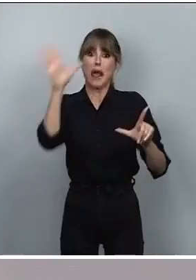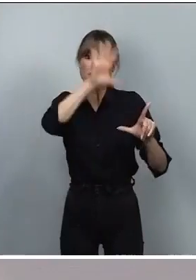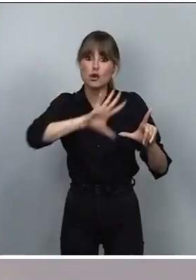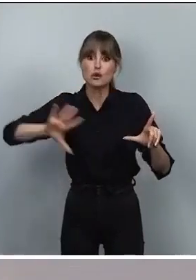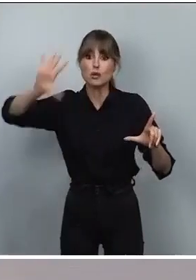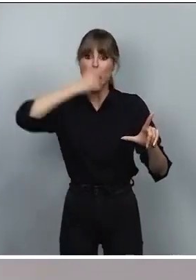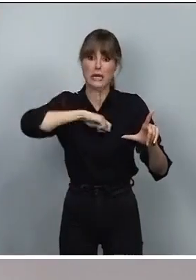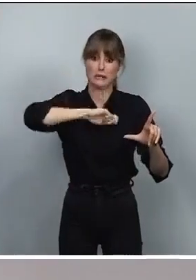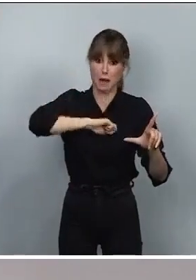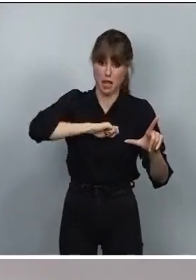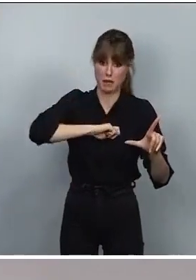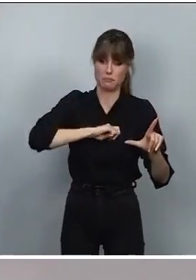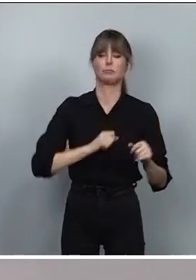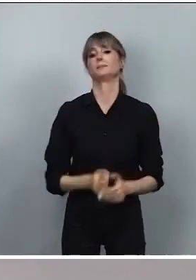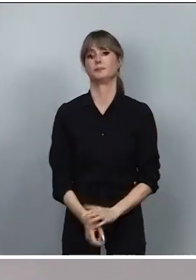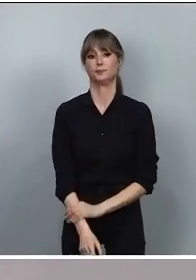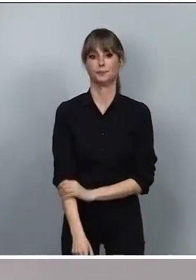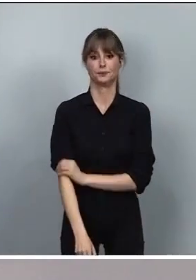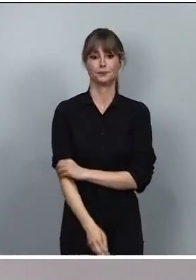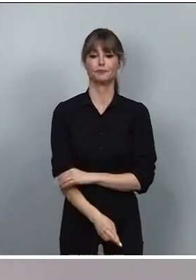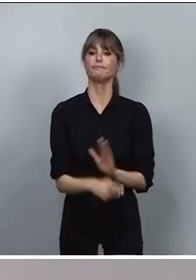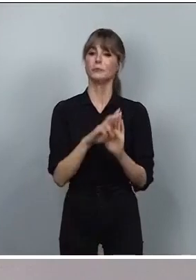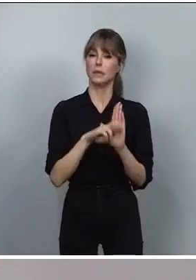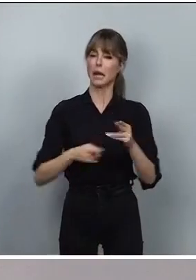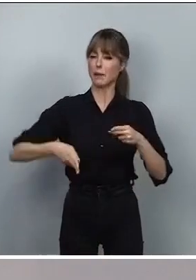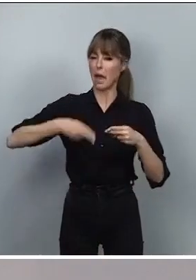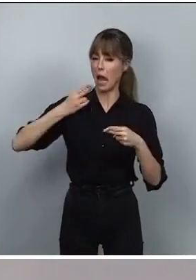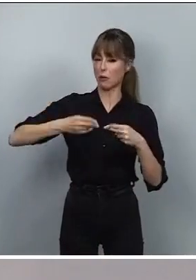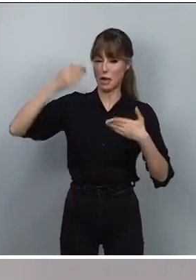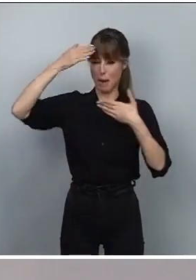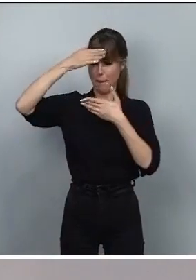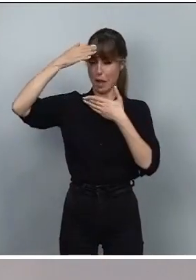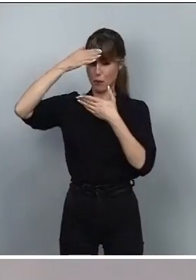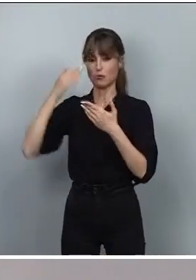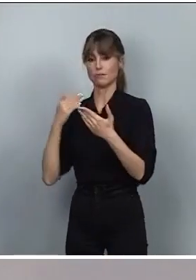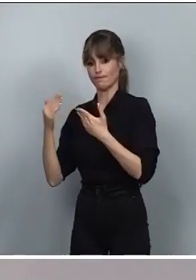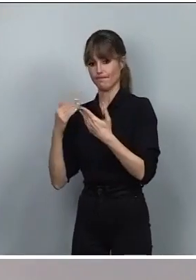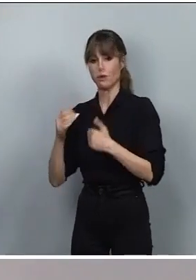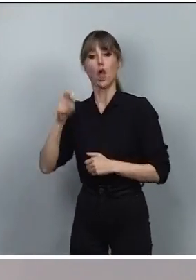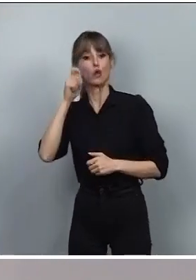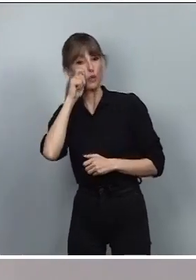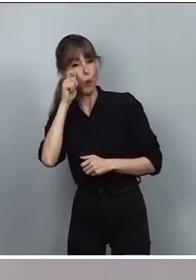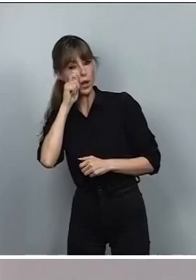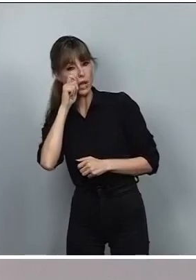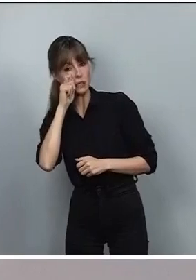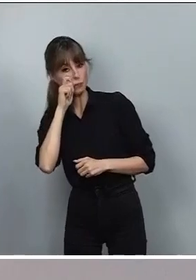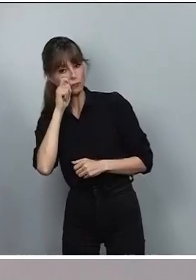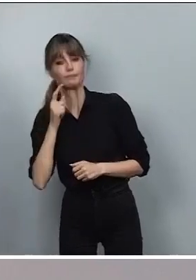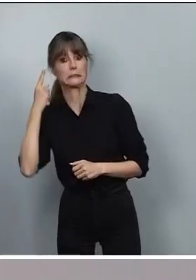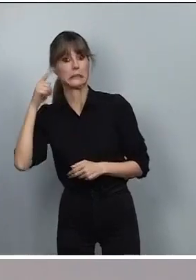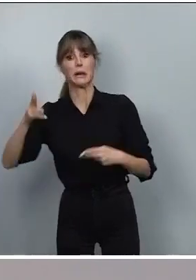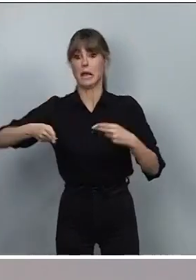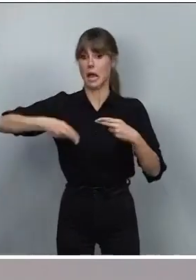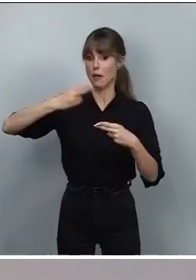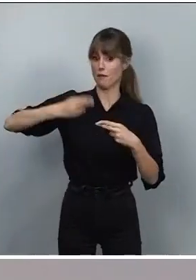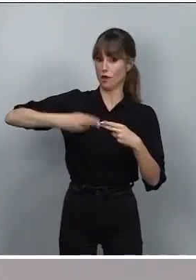Le he hablado de un régimen de aduanas con Marruecos, de turismo. Ustedes saben que la frontera,